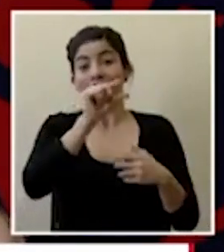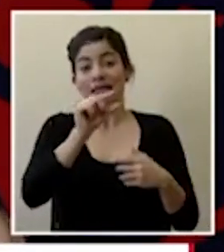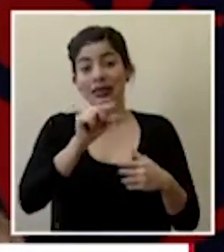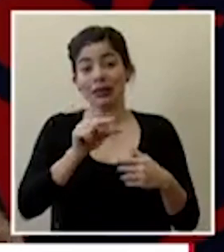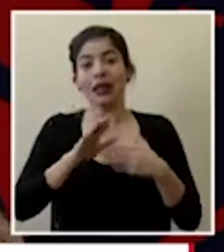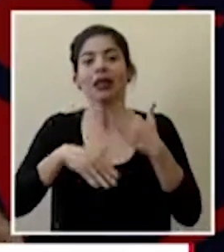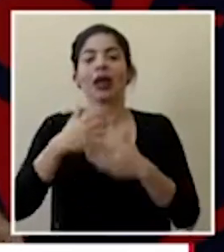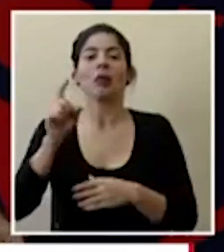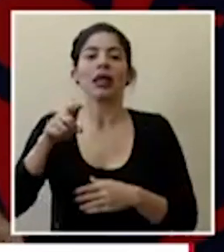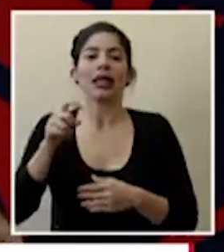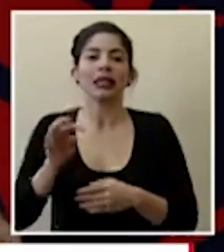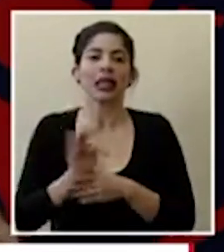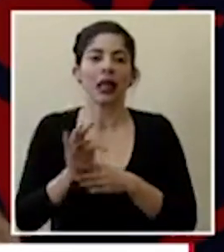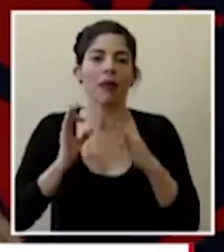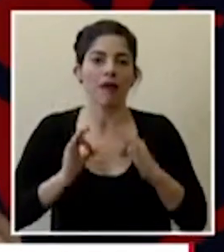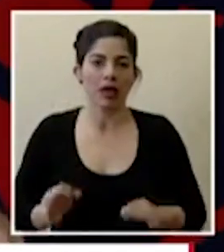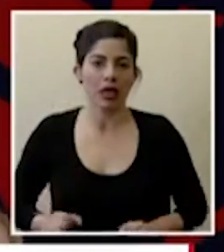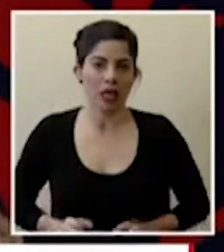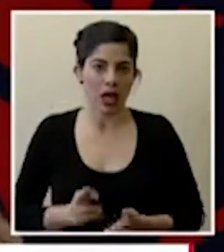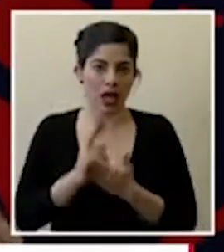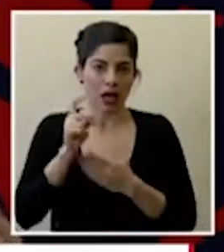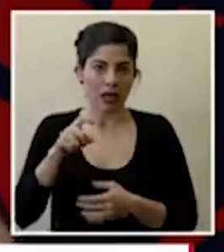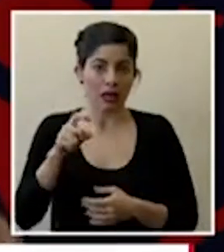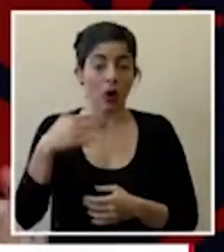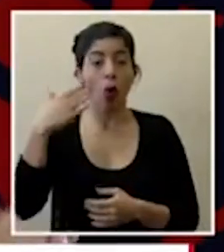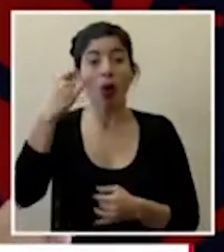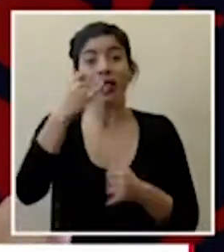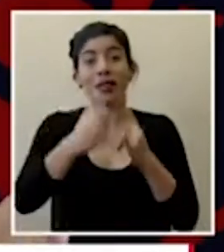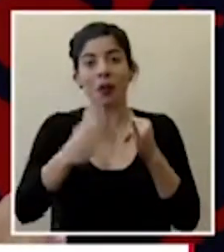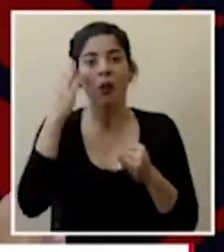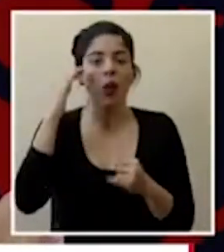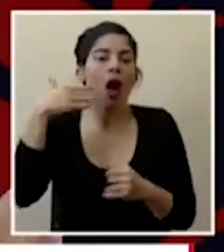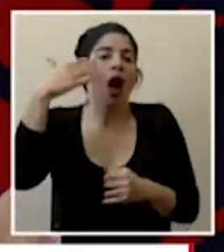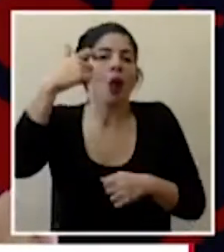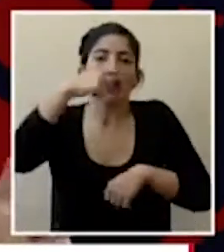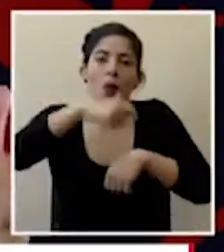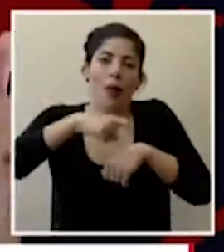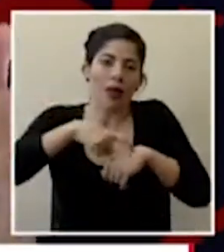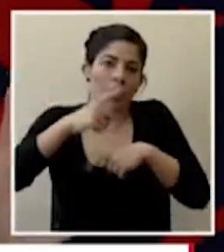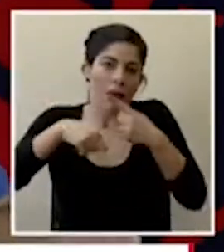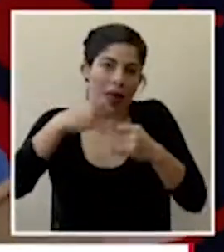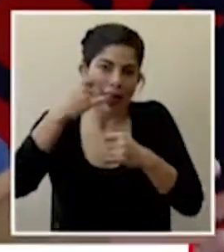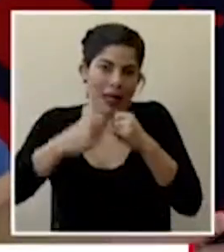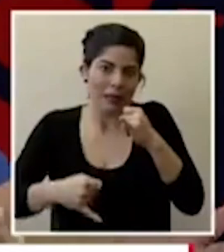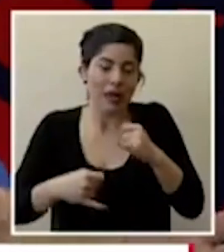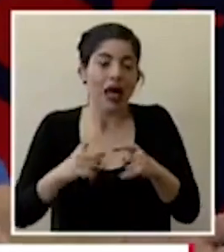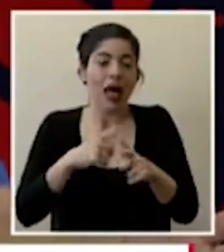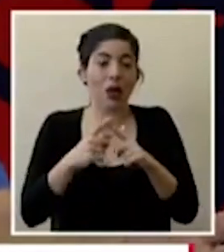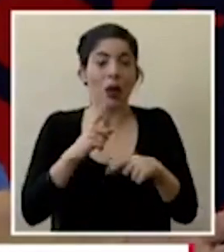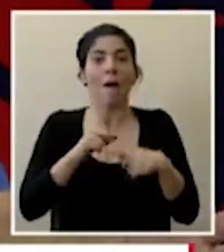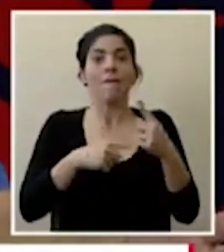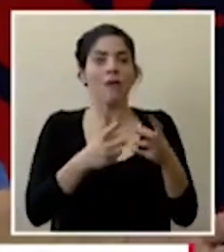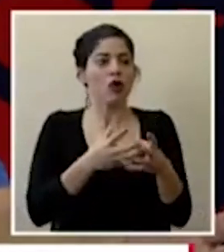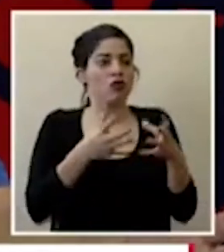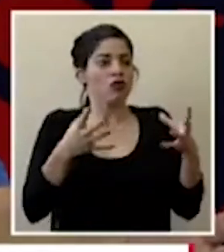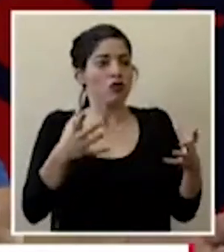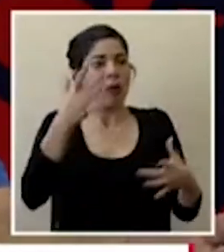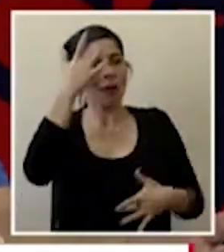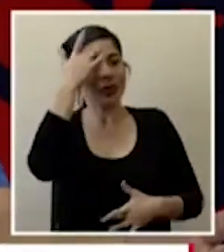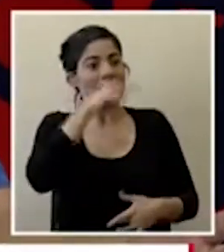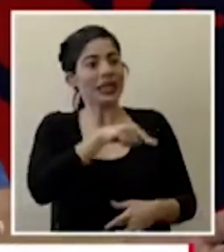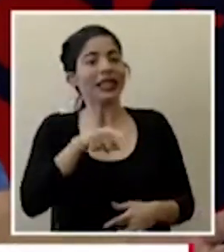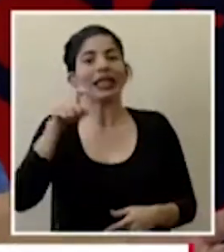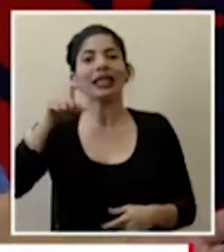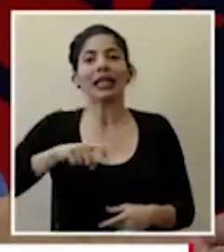de terapia física y rehabilitación cuando esto termine porque esto va a terminar en algún momento vamos a tener una gran cantidad de pacientes que van a querer